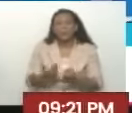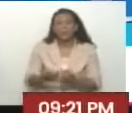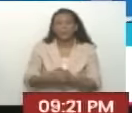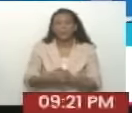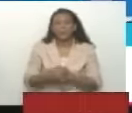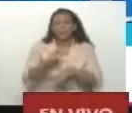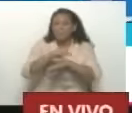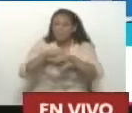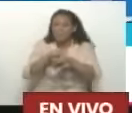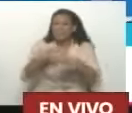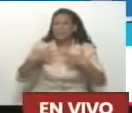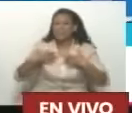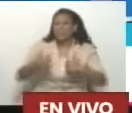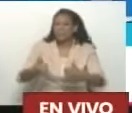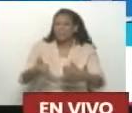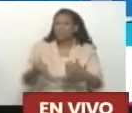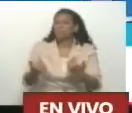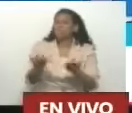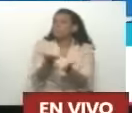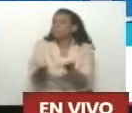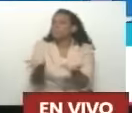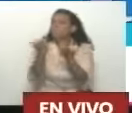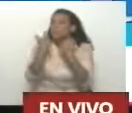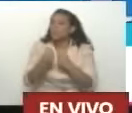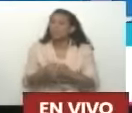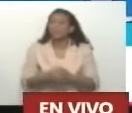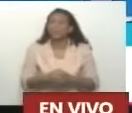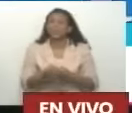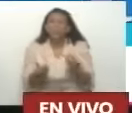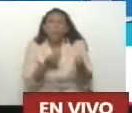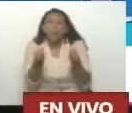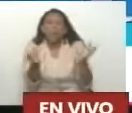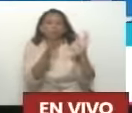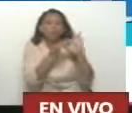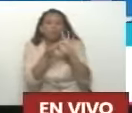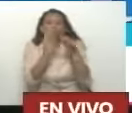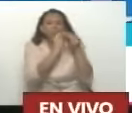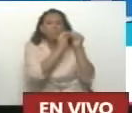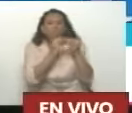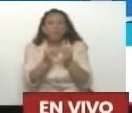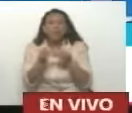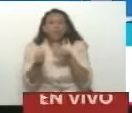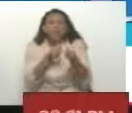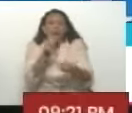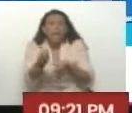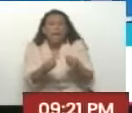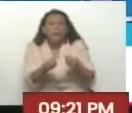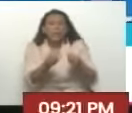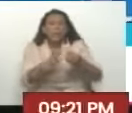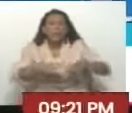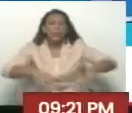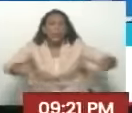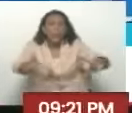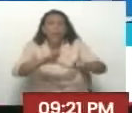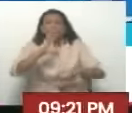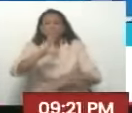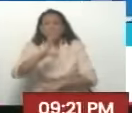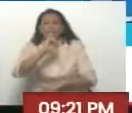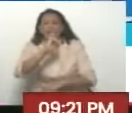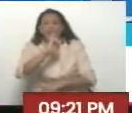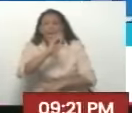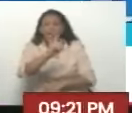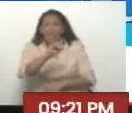Magalita, la ministra de Salud. Bueno, ¿cómo hicieron para arreglar, qué arreglaron primero, qué arreglaron primero, qué